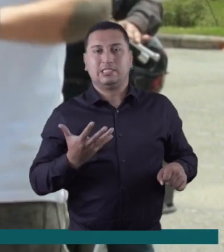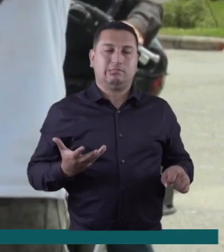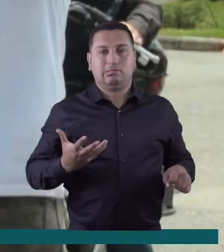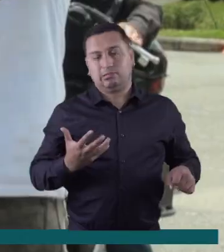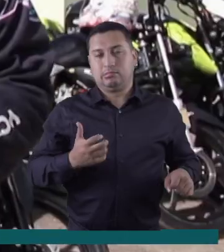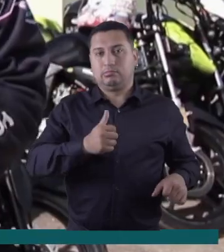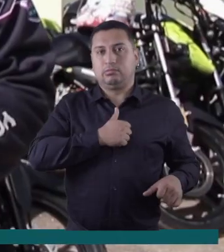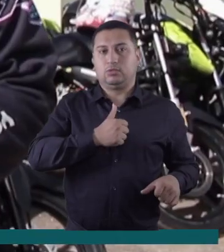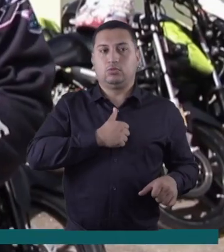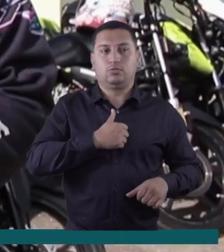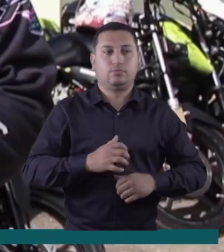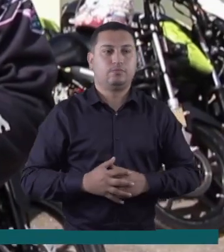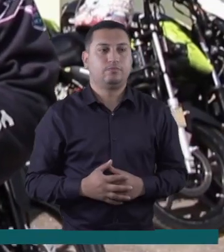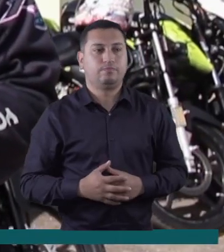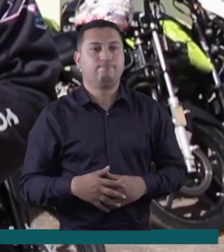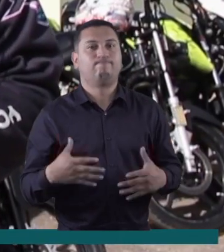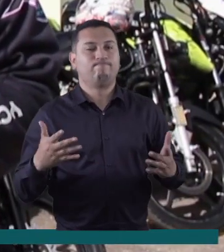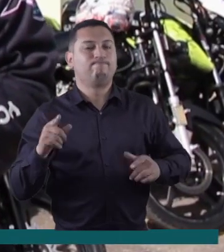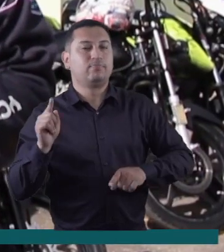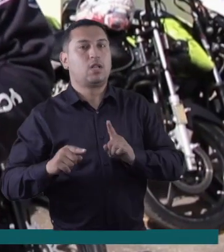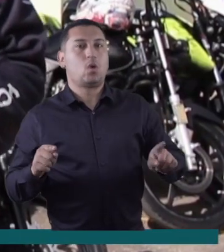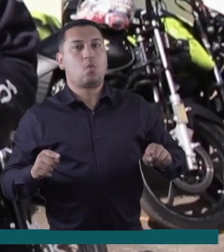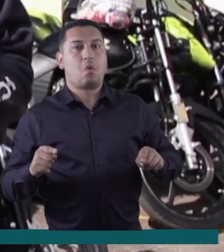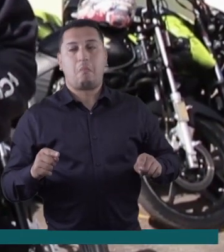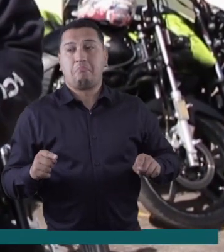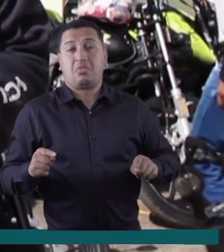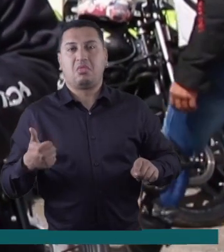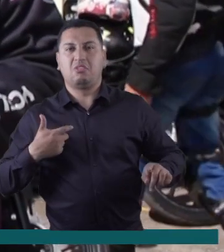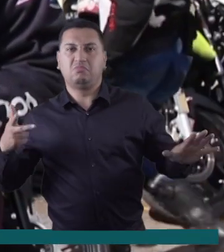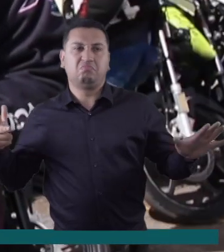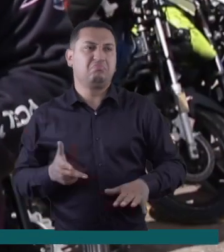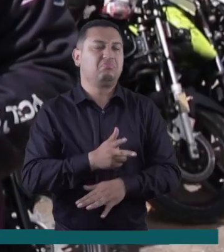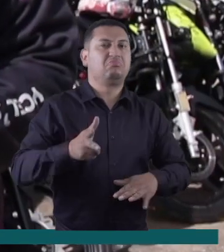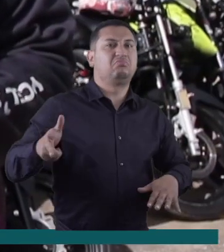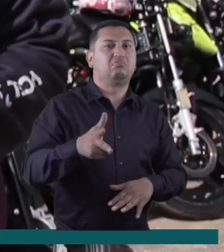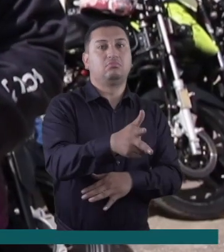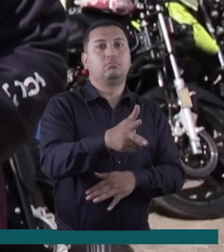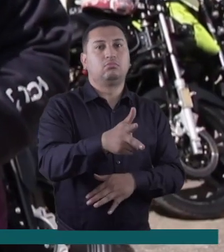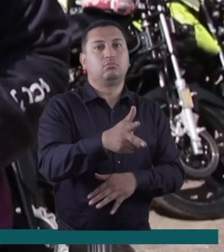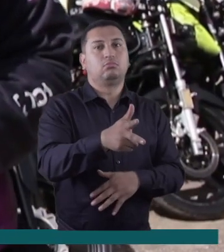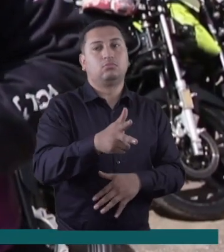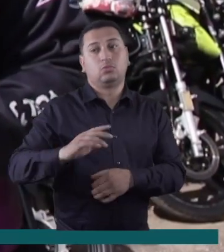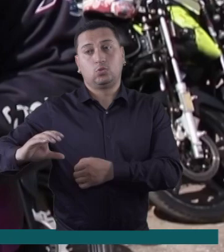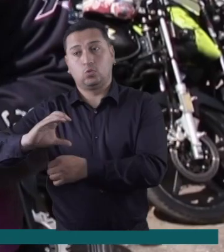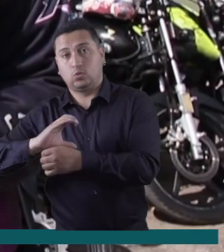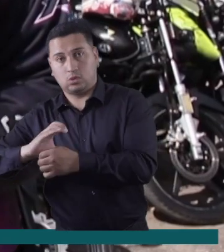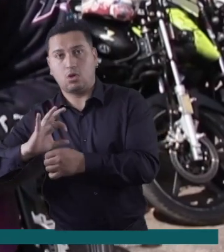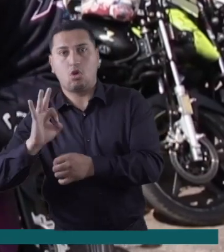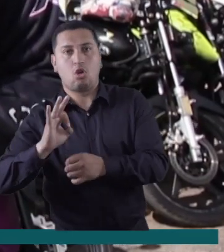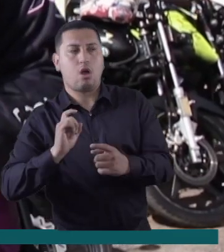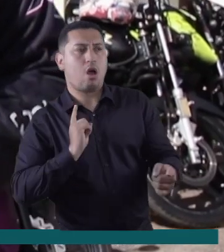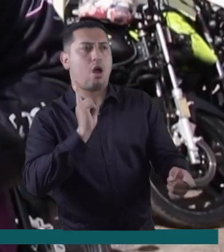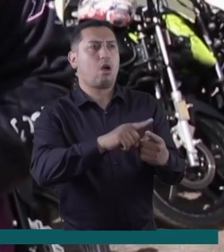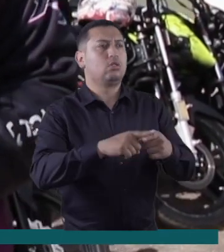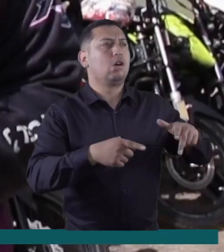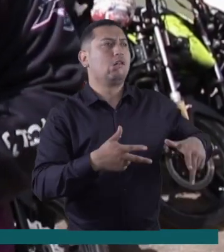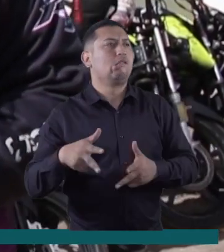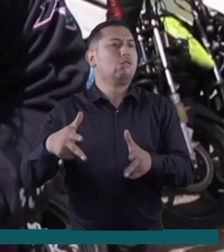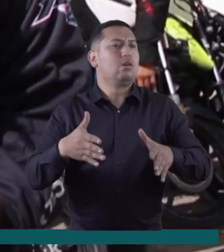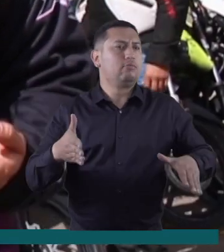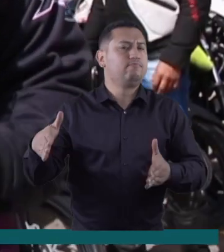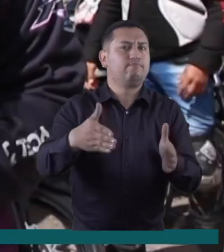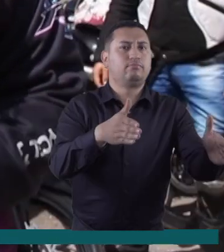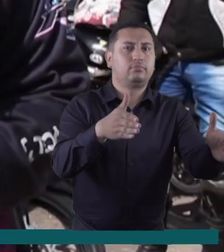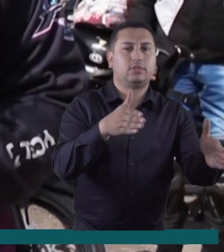faltas en las vías. Sí, el tema es que muchos somos imprudentes, tanto en vía como en carretera,